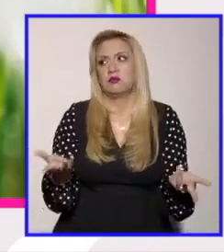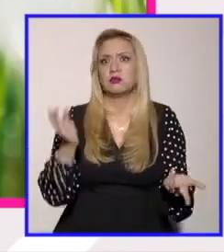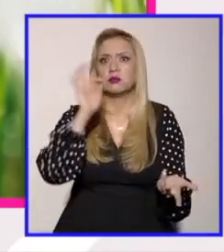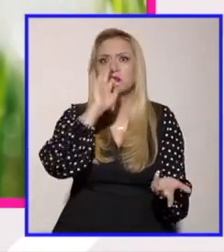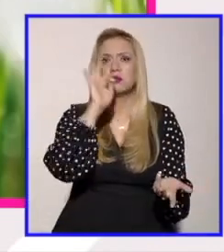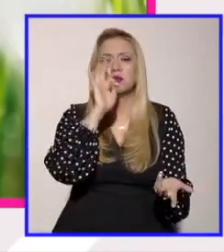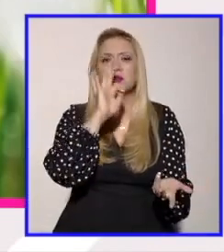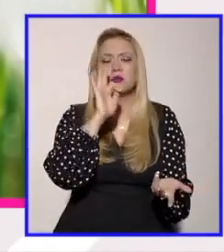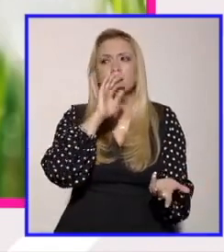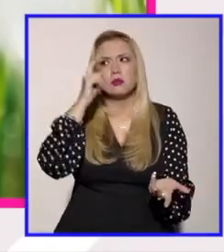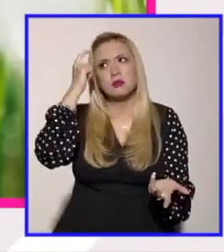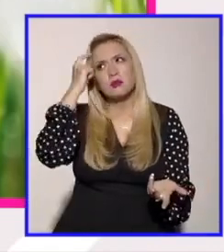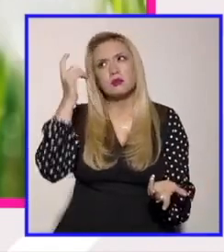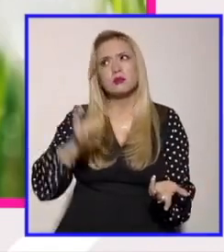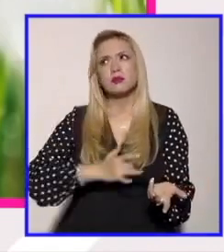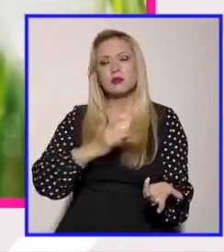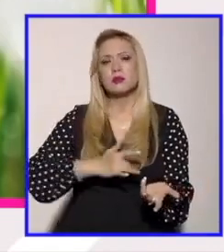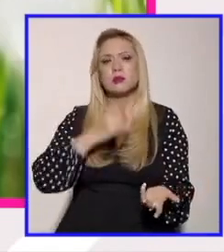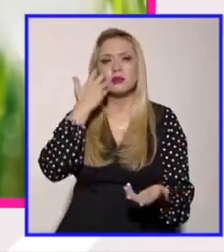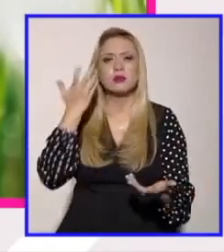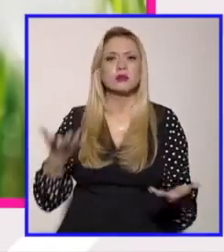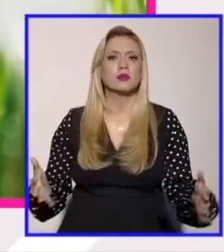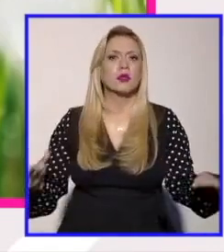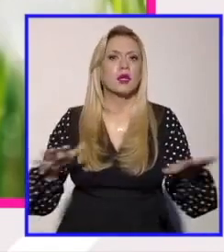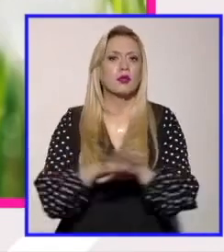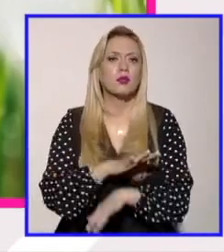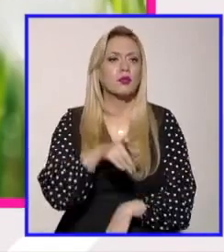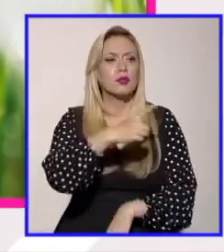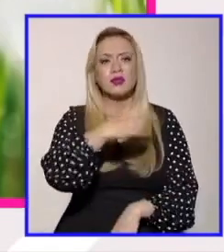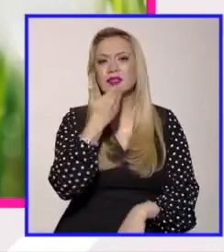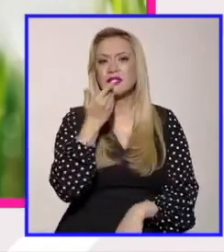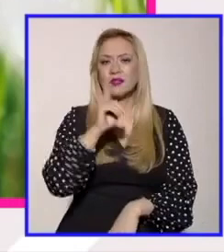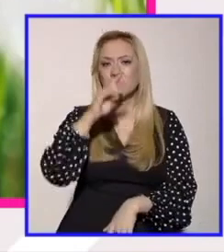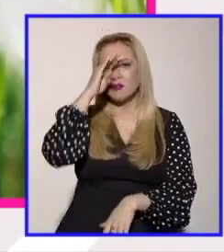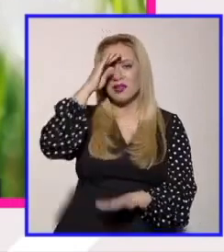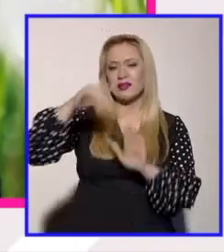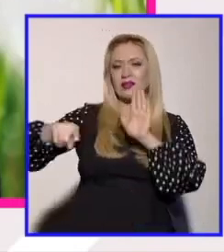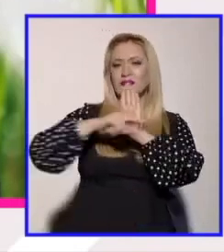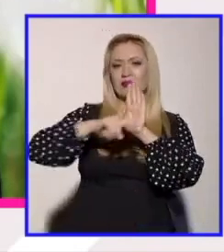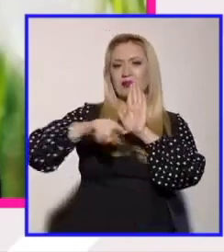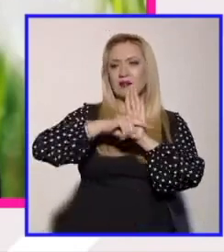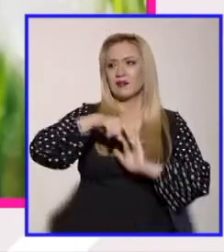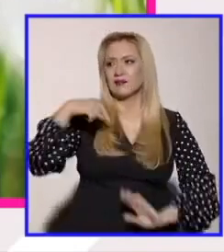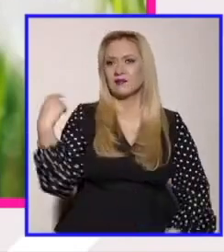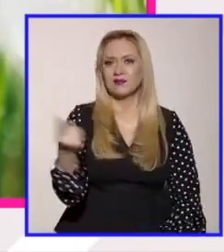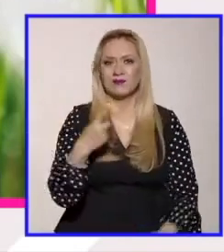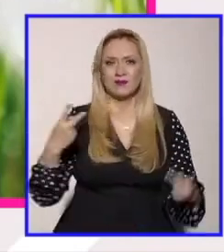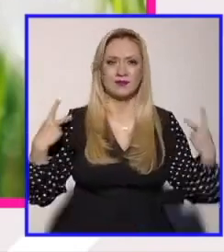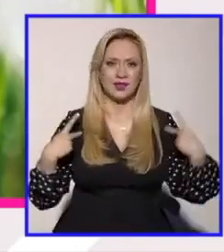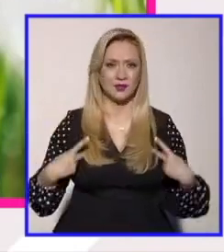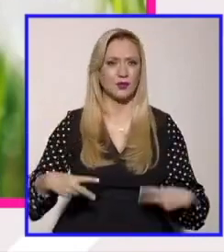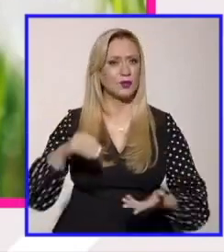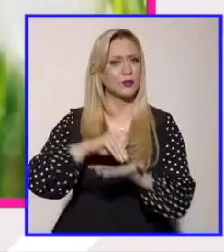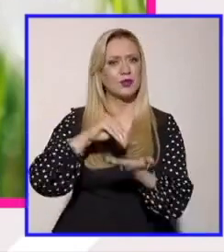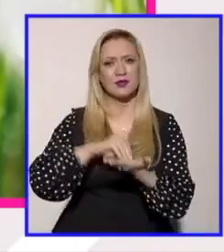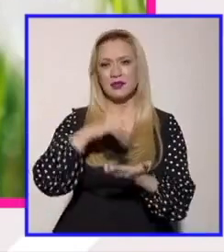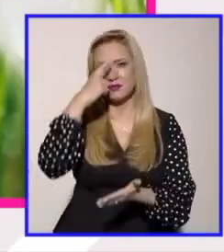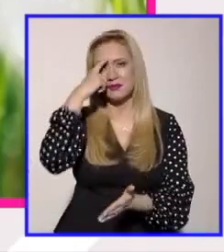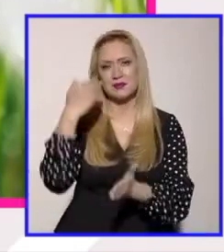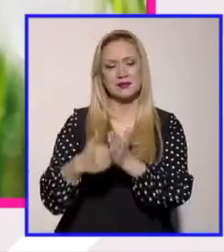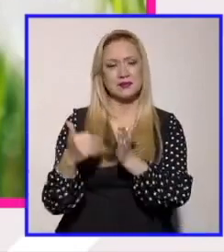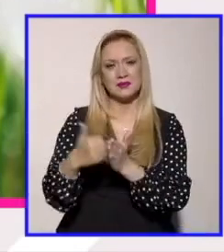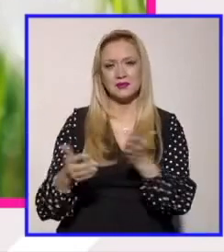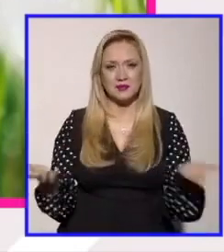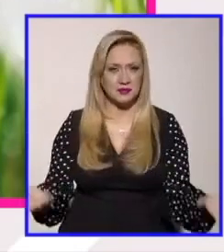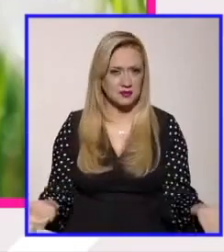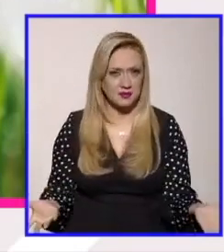una serie de dimensiones que podríamos calificar como sociales con esto no quiere decir que el sexo es irrelevante yo creo que por ejemplo cuando hablamos de